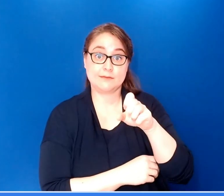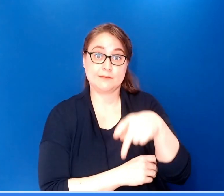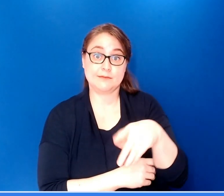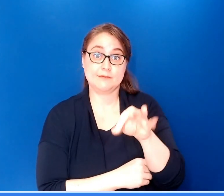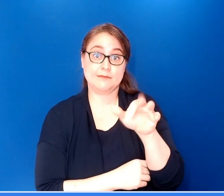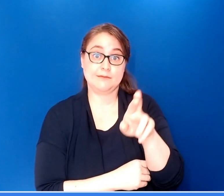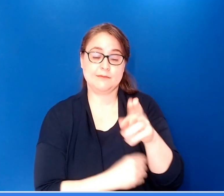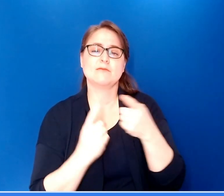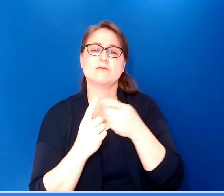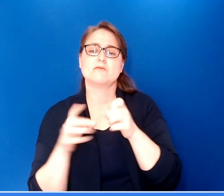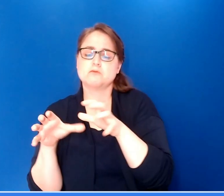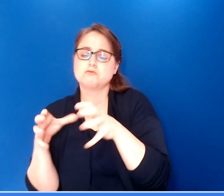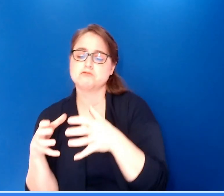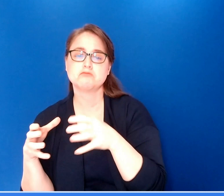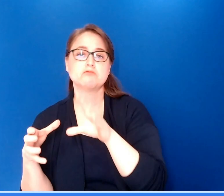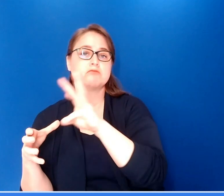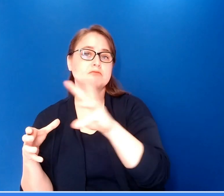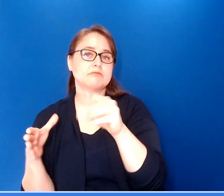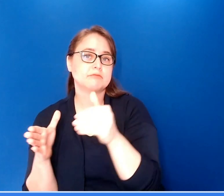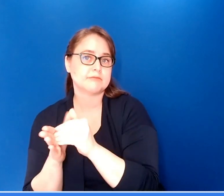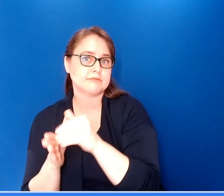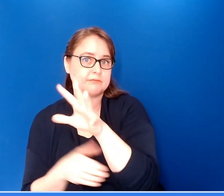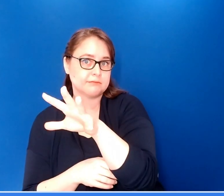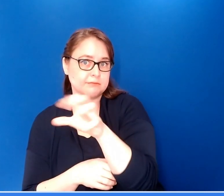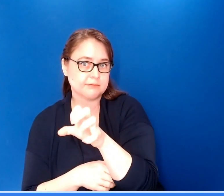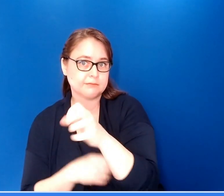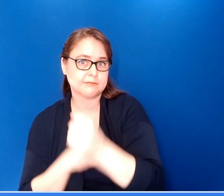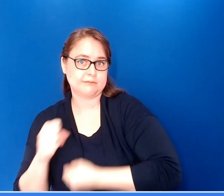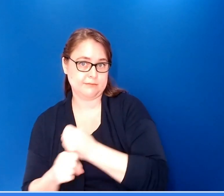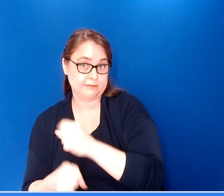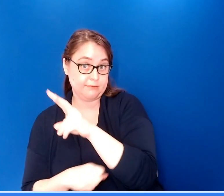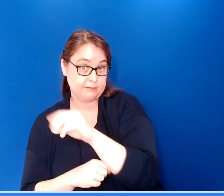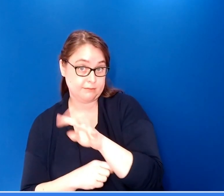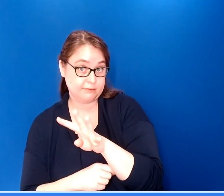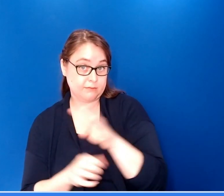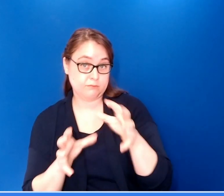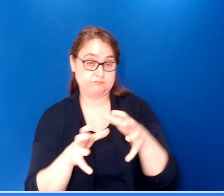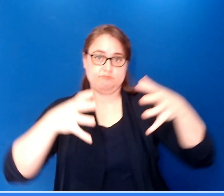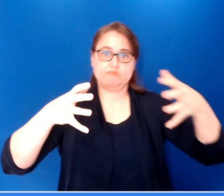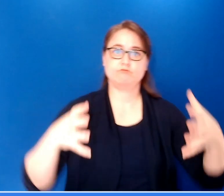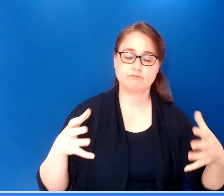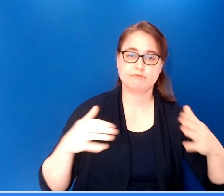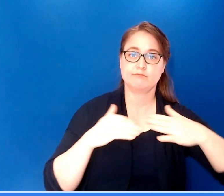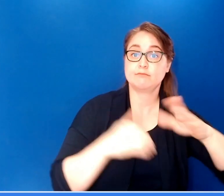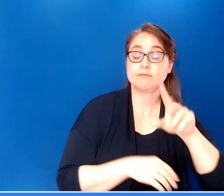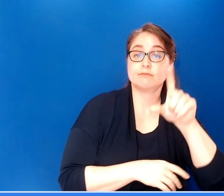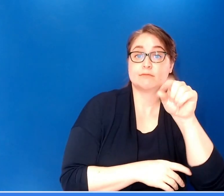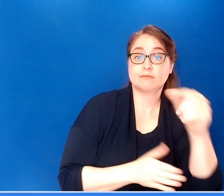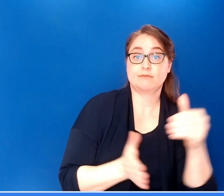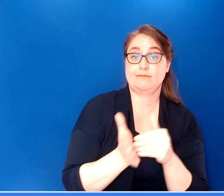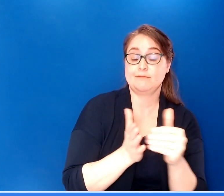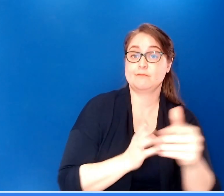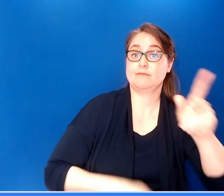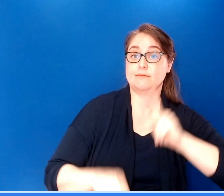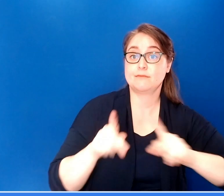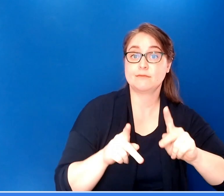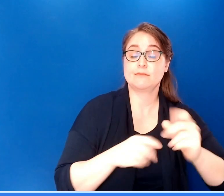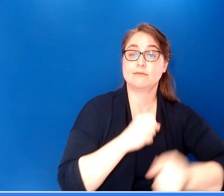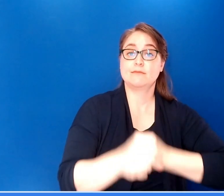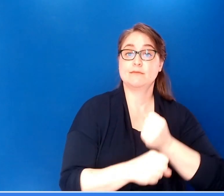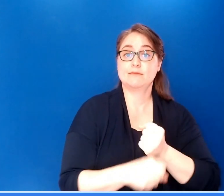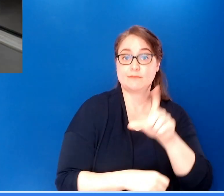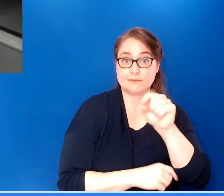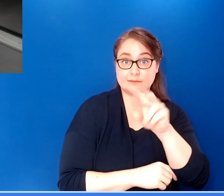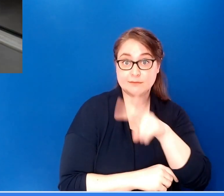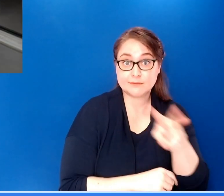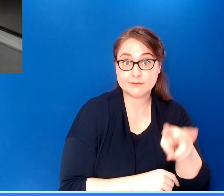2004 a más de 20 millones de personas en el 2022. Aumentar el acceso al tratamiento